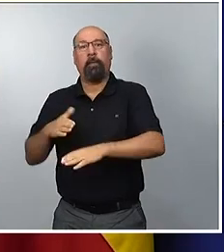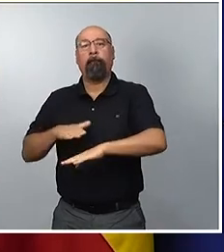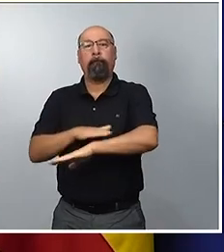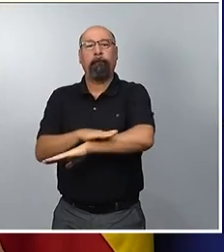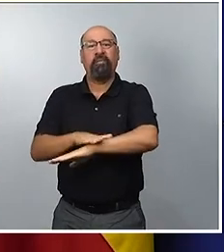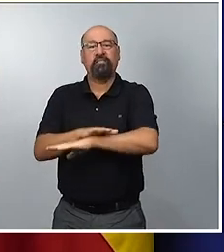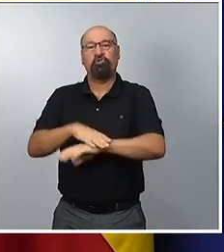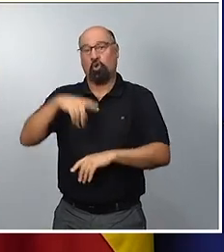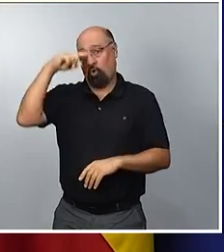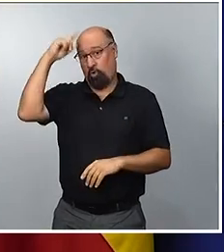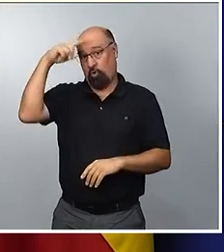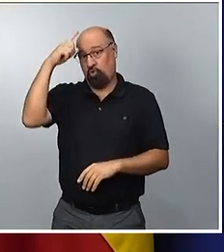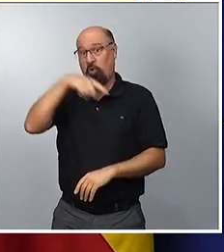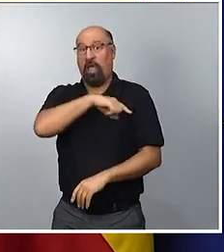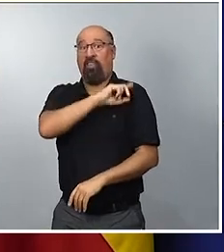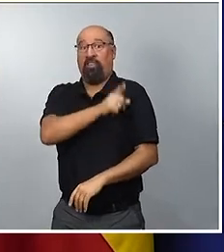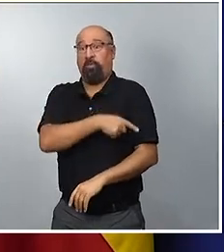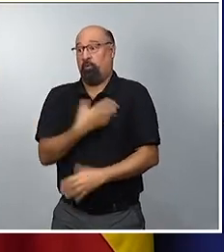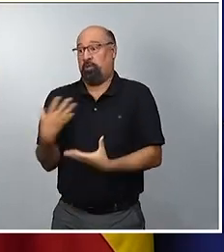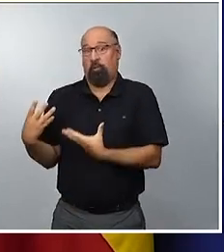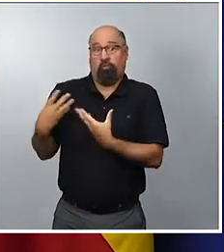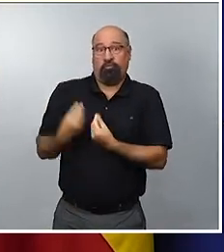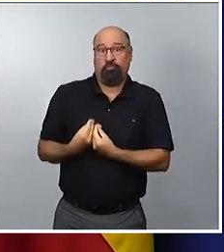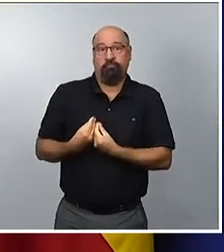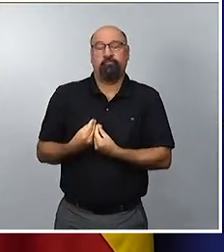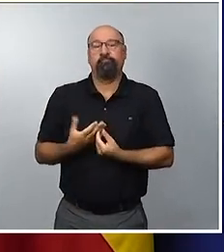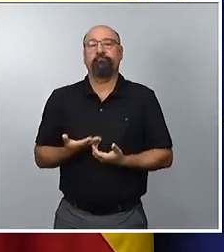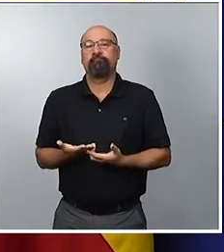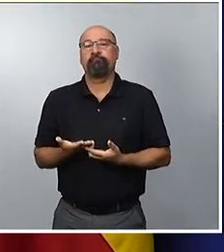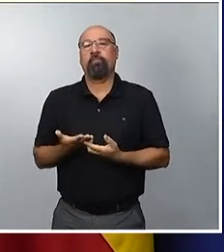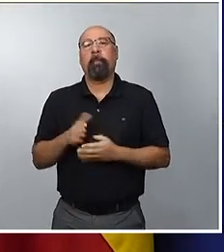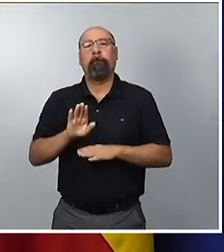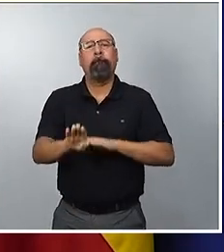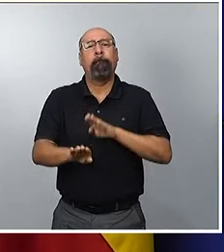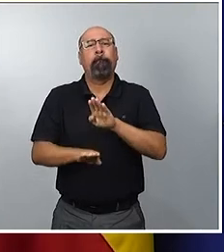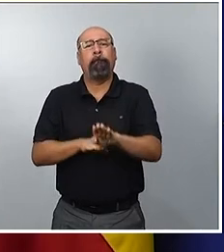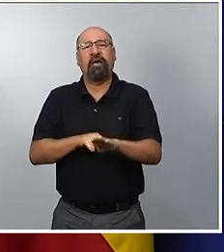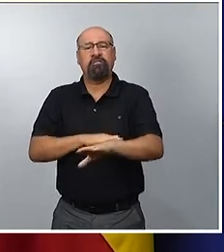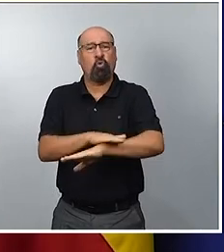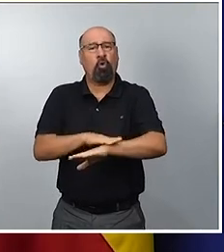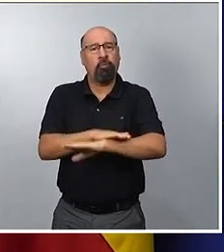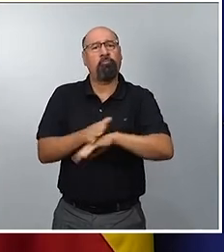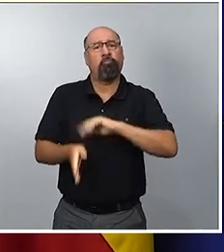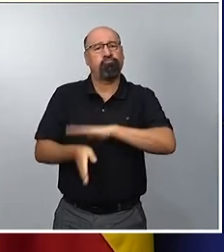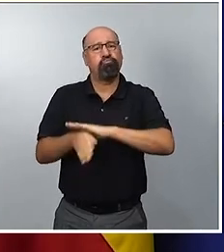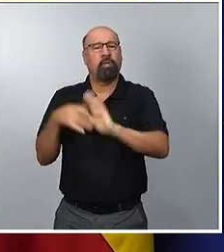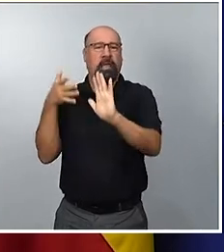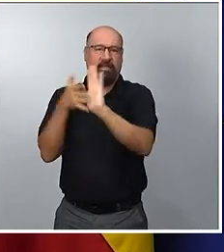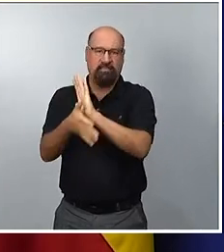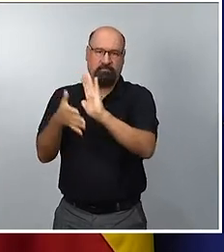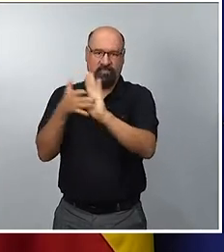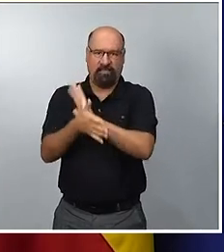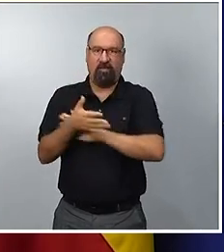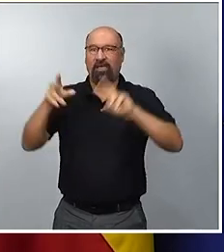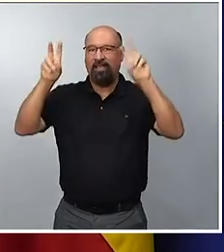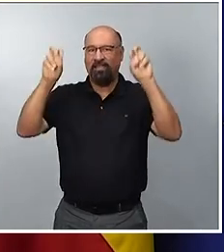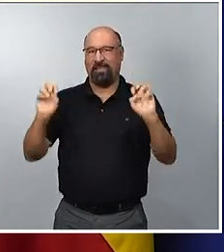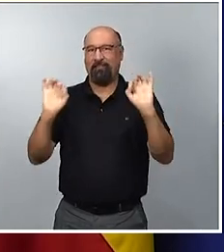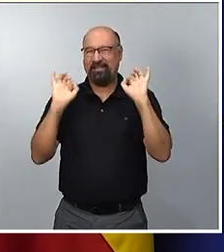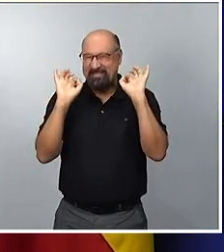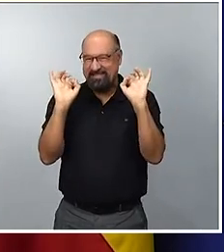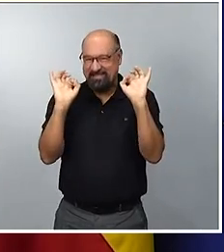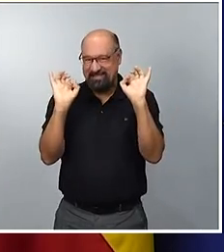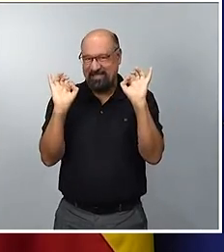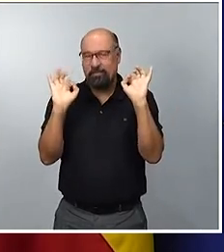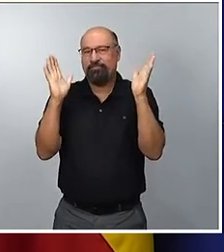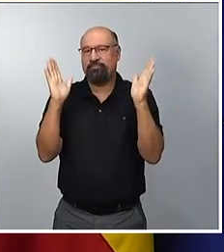y Deportes, que les va a informar de los pasos que el Gobierno ha dado en relación con el proceso iniciado en el llamado caso Rubiales.